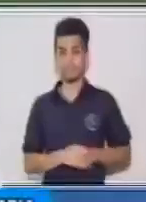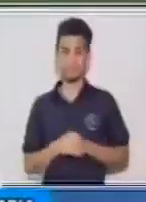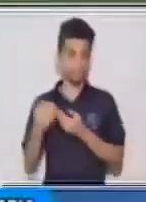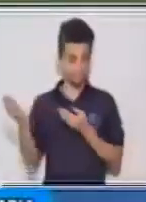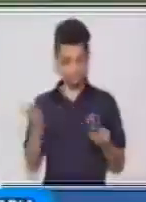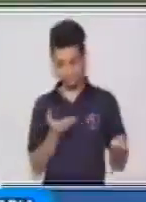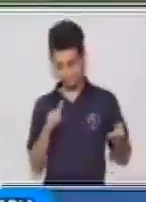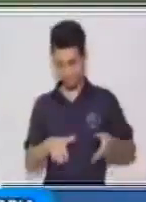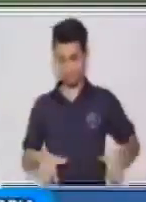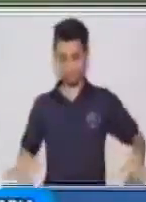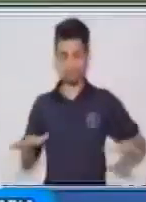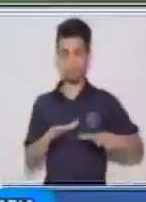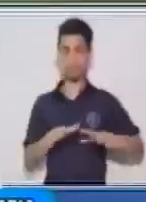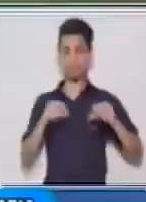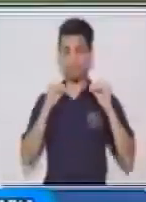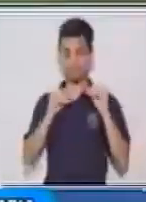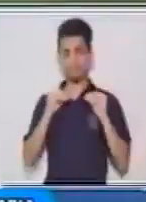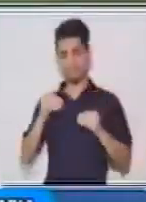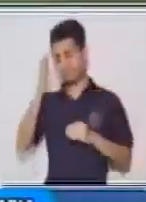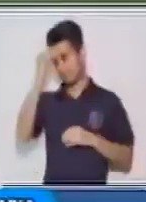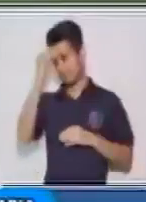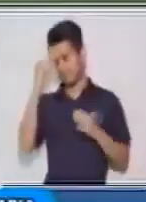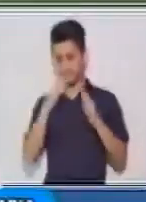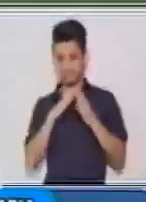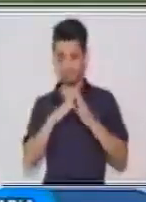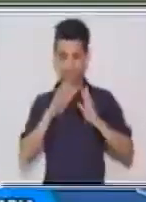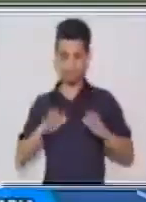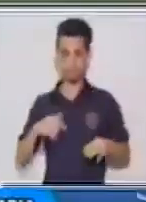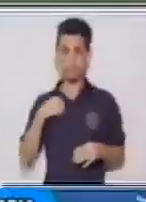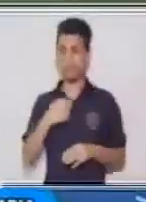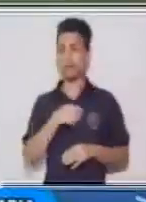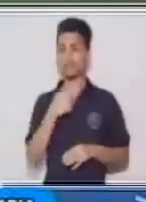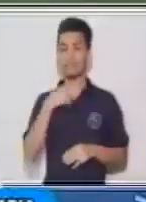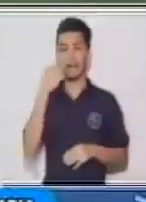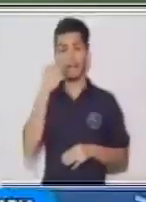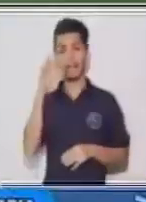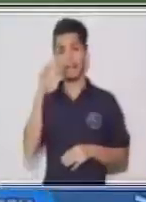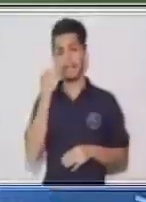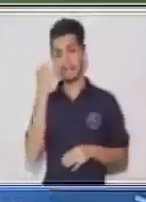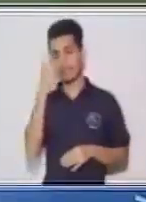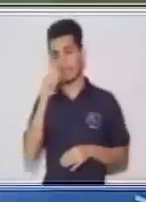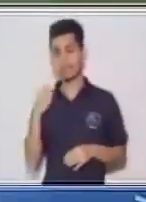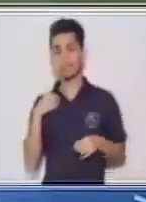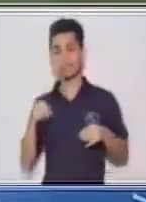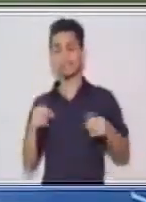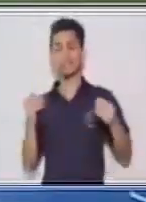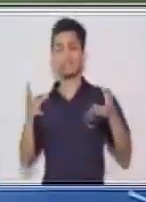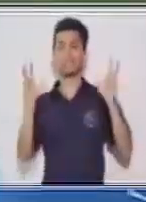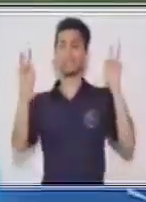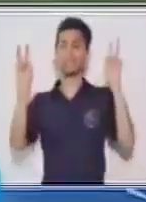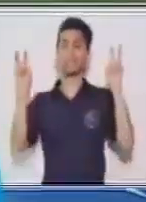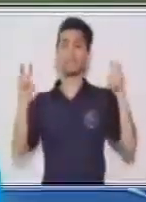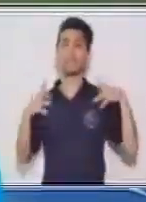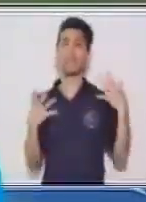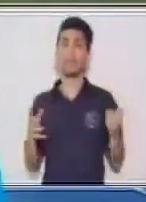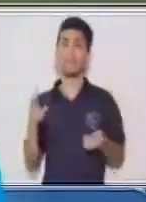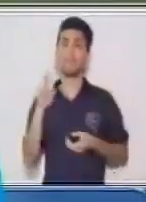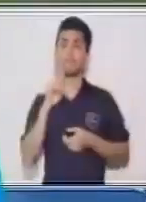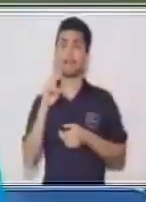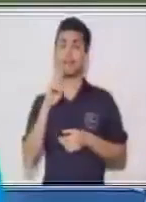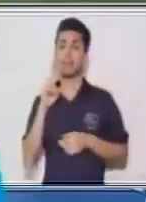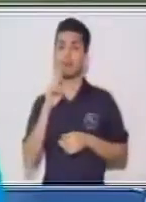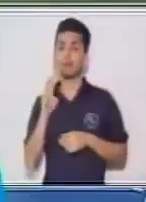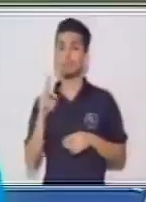Bienvenido a este espacio educativo Aprendo en Casa. Soy Iris Arriaga y en esta oportunidad desarrollaré el tema de los verbos y su